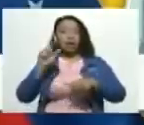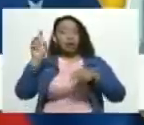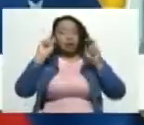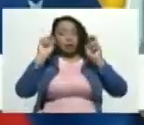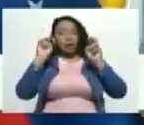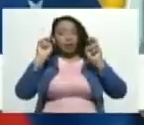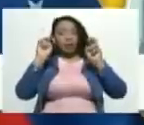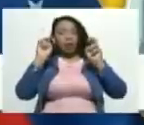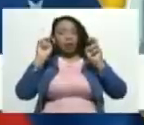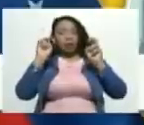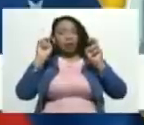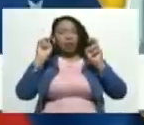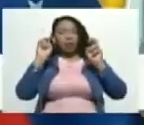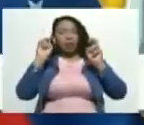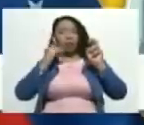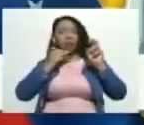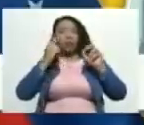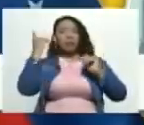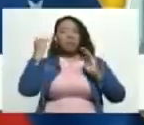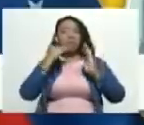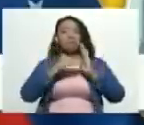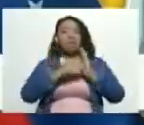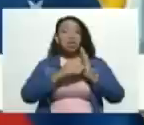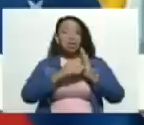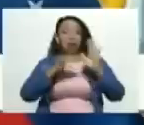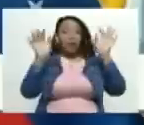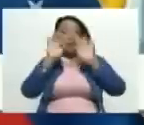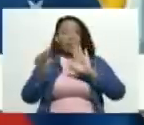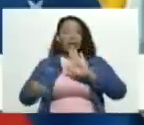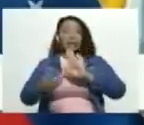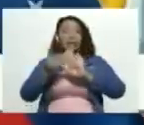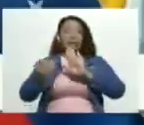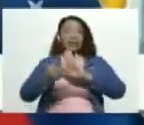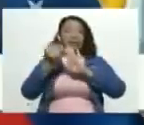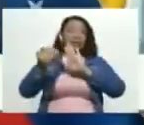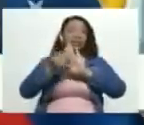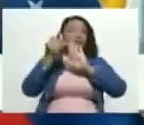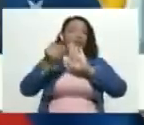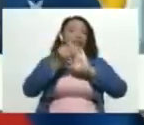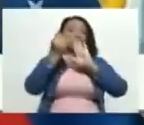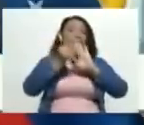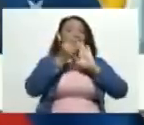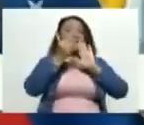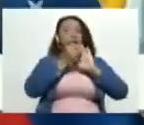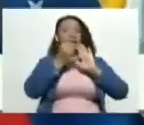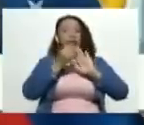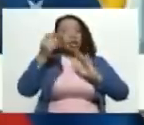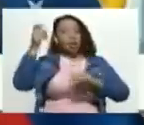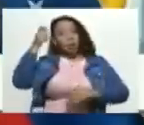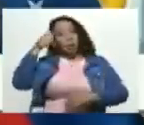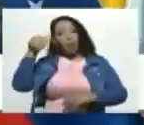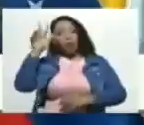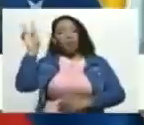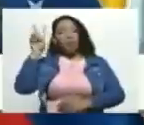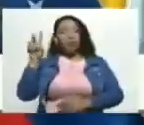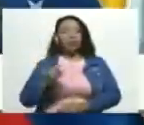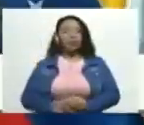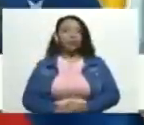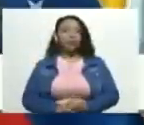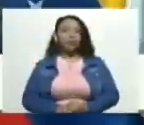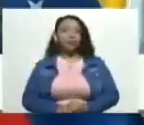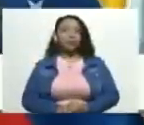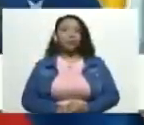estas casi mil medidas coercitivas unilaterales contra el pueblo de Venezuela